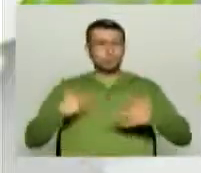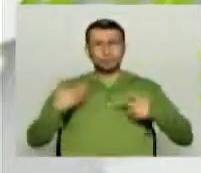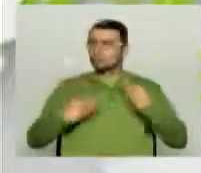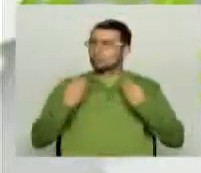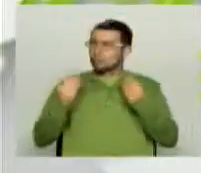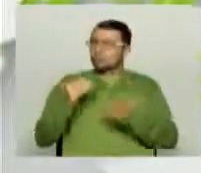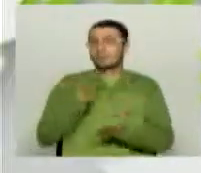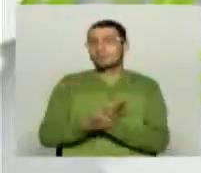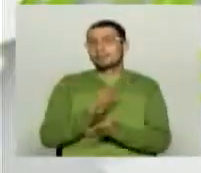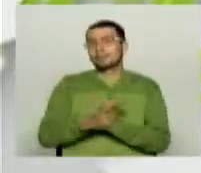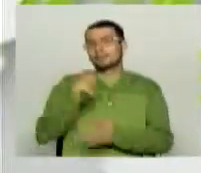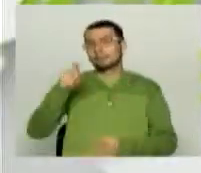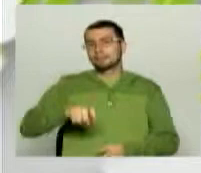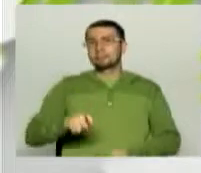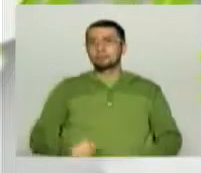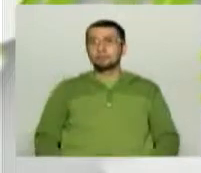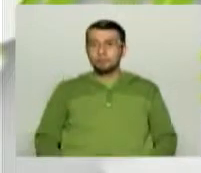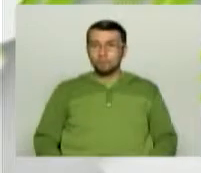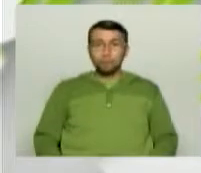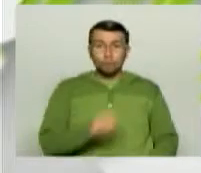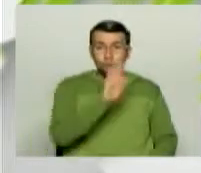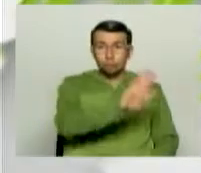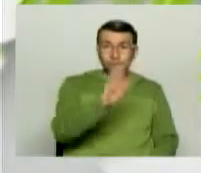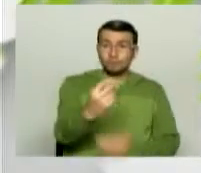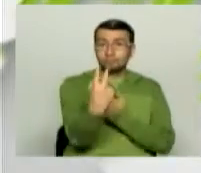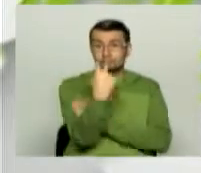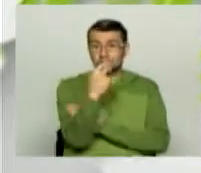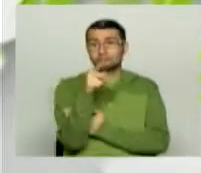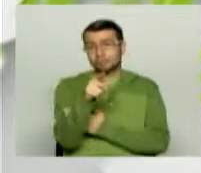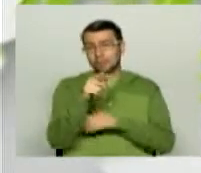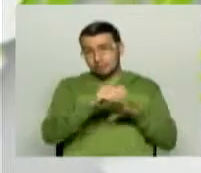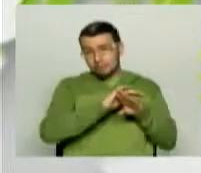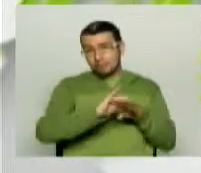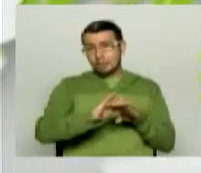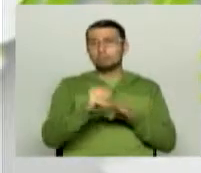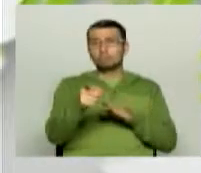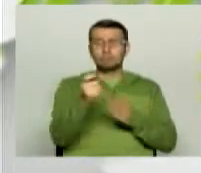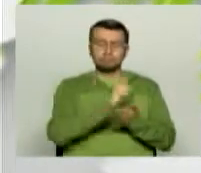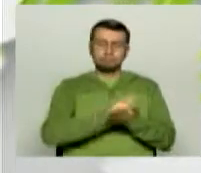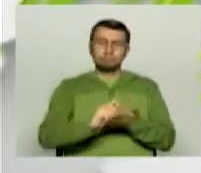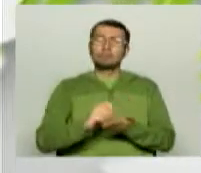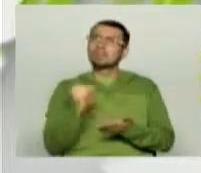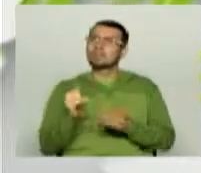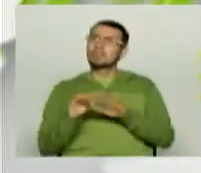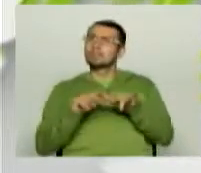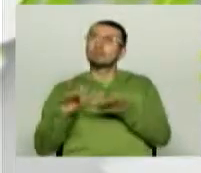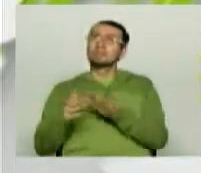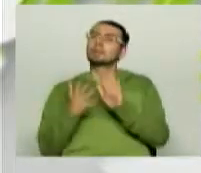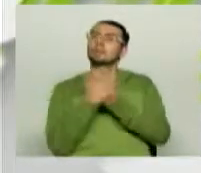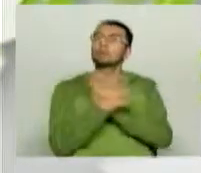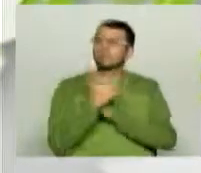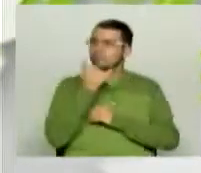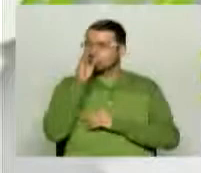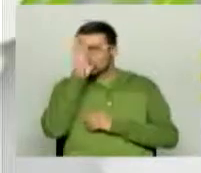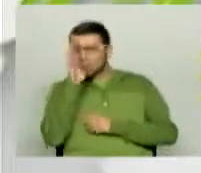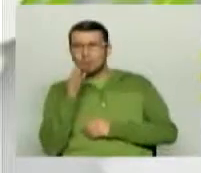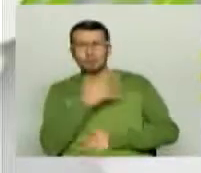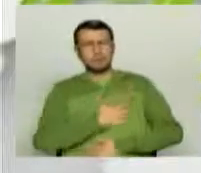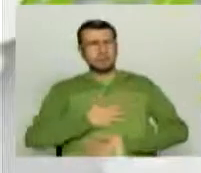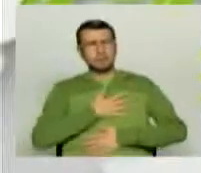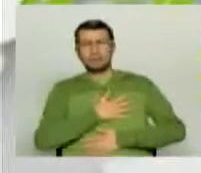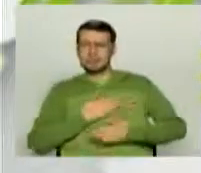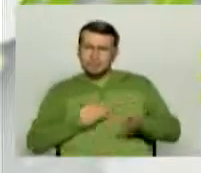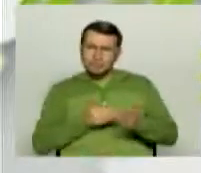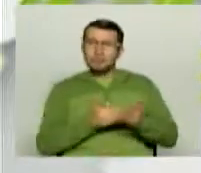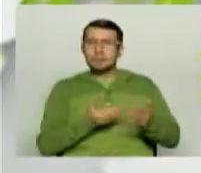tranquilidad bueno y a ustedes nuestros televidentes pues la invitación también para que nos escriban y nos cuenten sus inquietudes peticiones quejas o